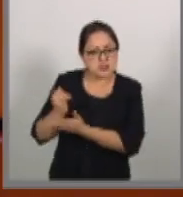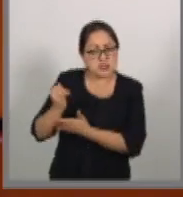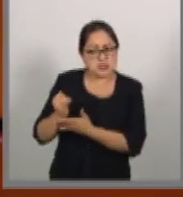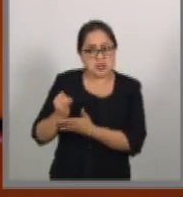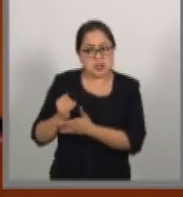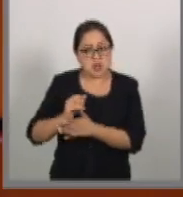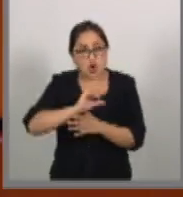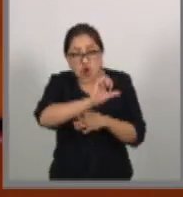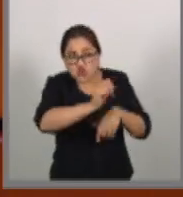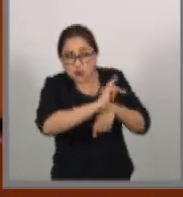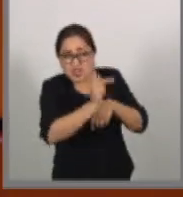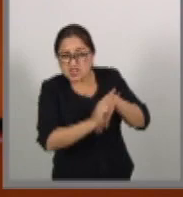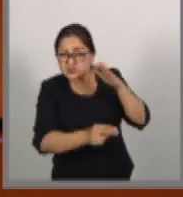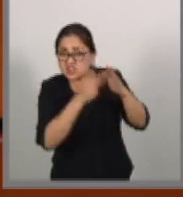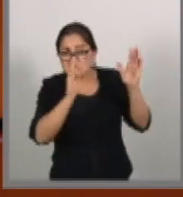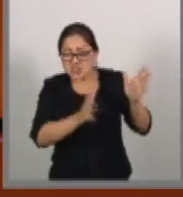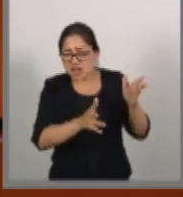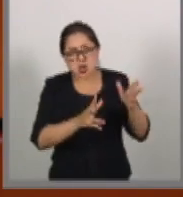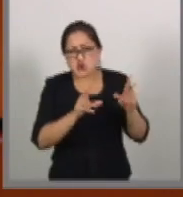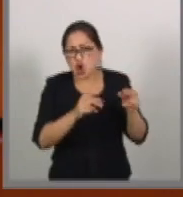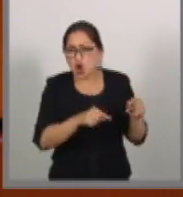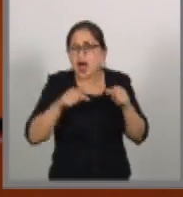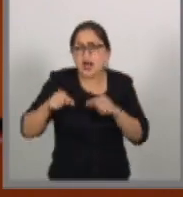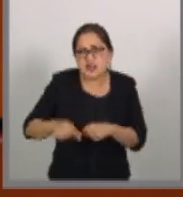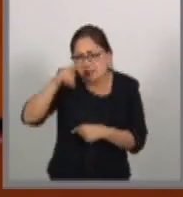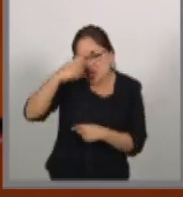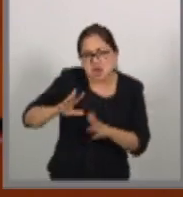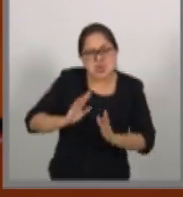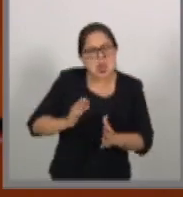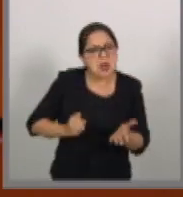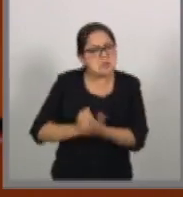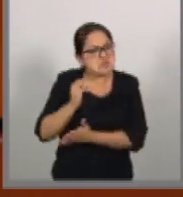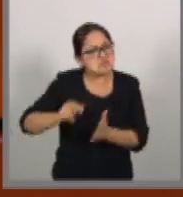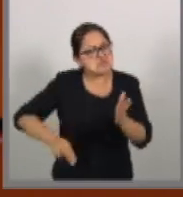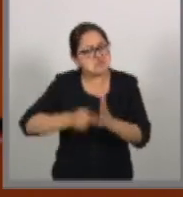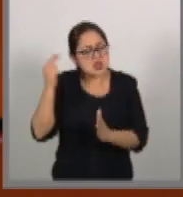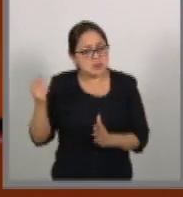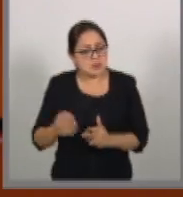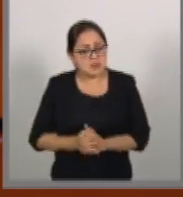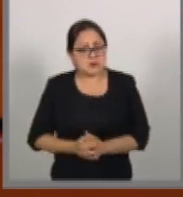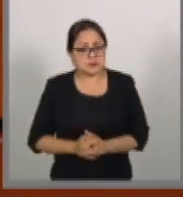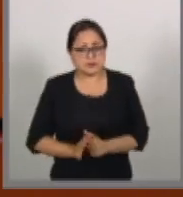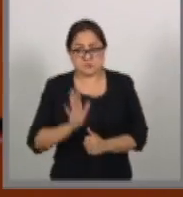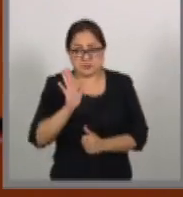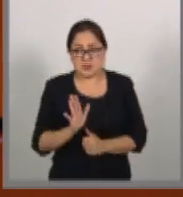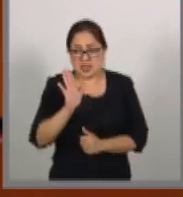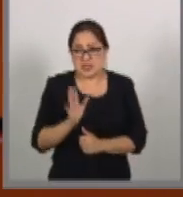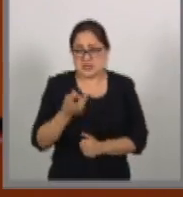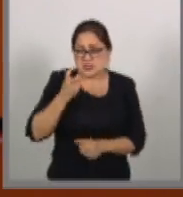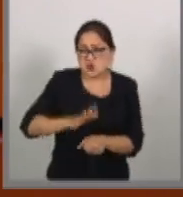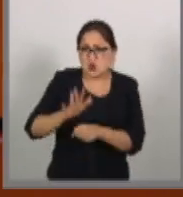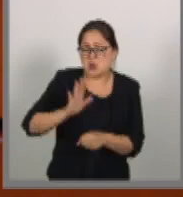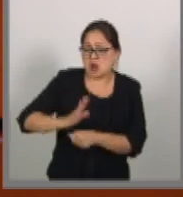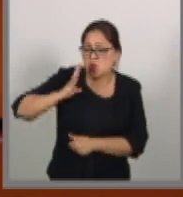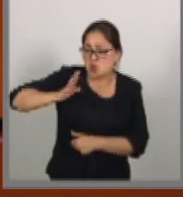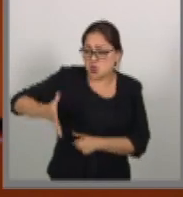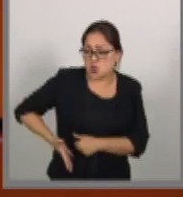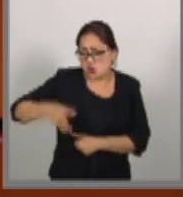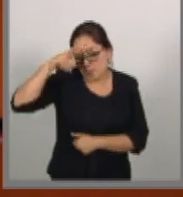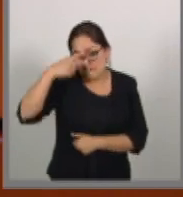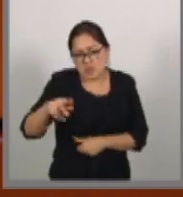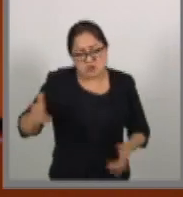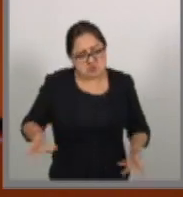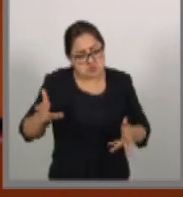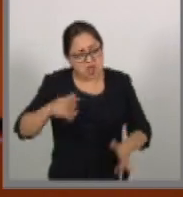antes que ningún país, mucho más tiempo antes que ningún país y dicen que esto es un timbre de orgullo porque México promueve libre